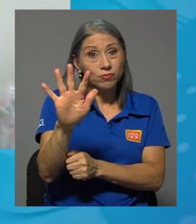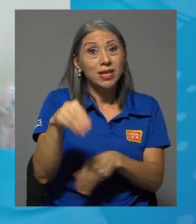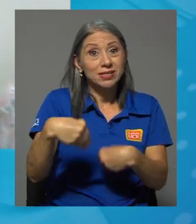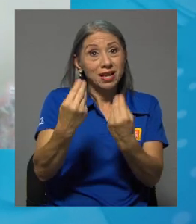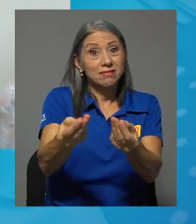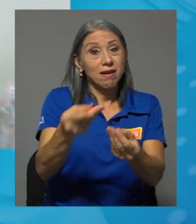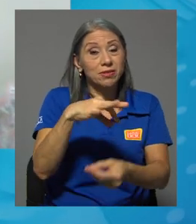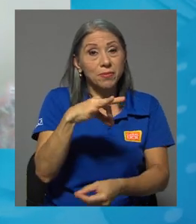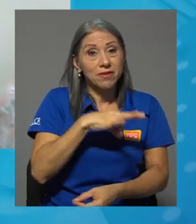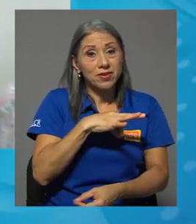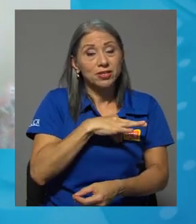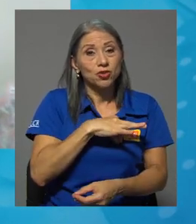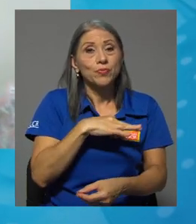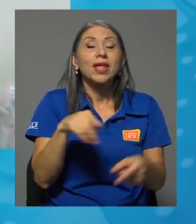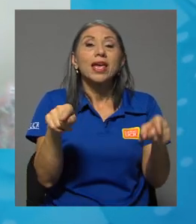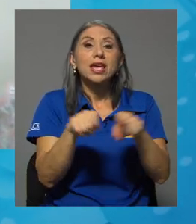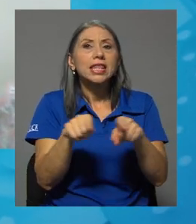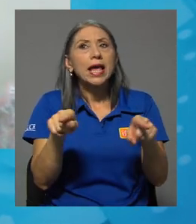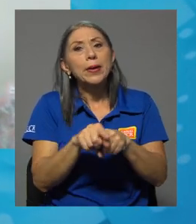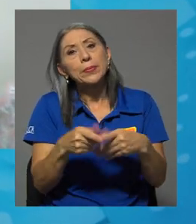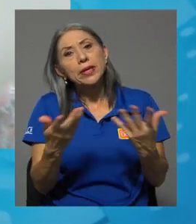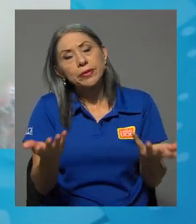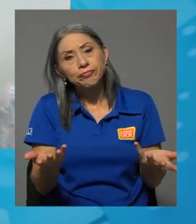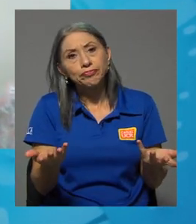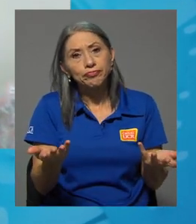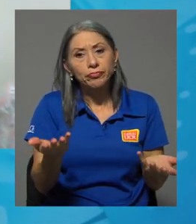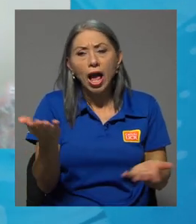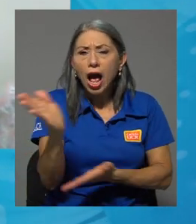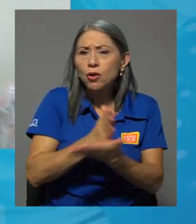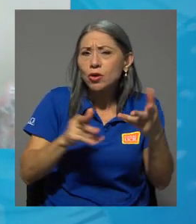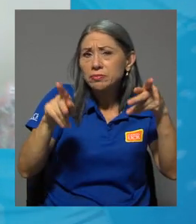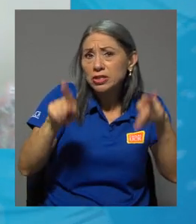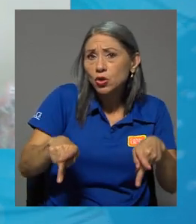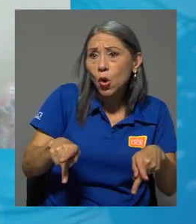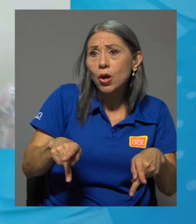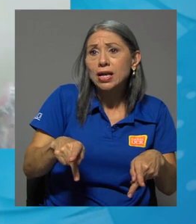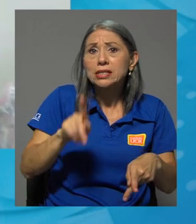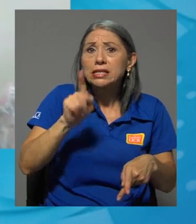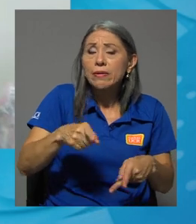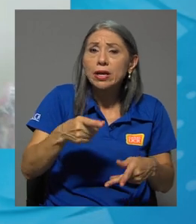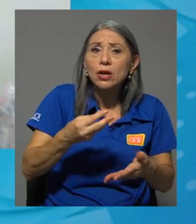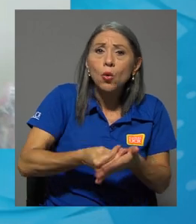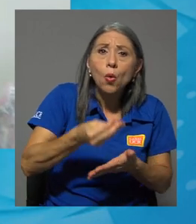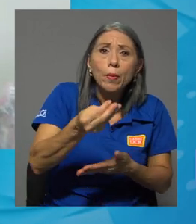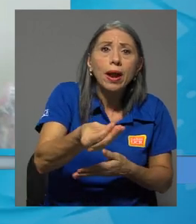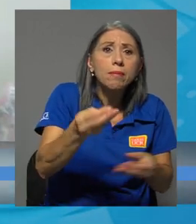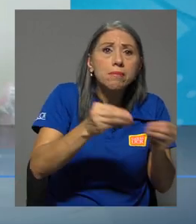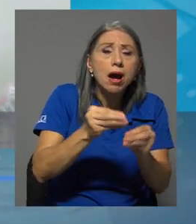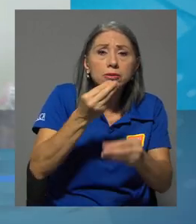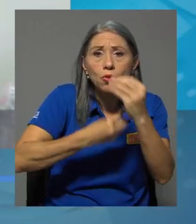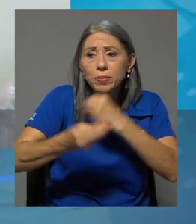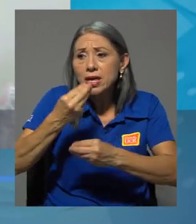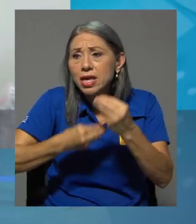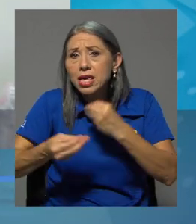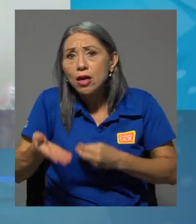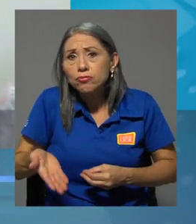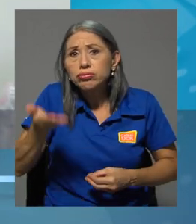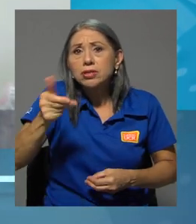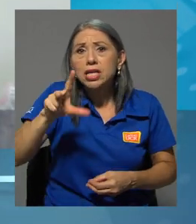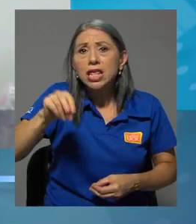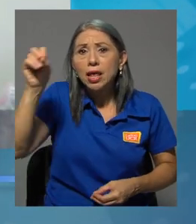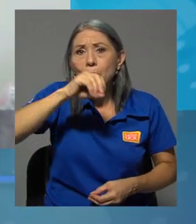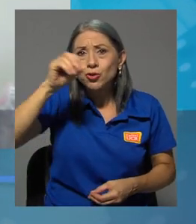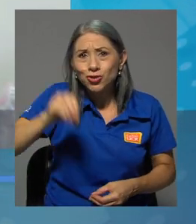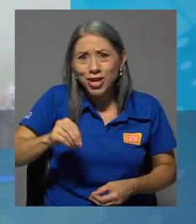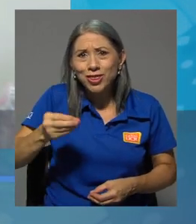si les viene este beneficio, así como los aumentos, digamos, en lo que corresponde al monto de alimentación en un 30 por ciento y un 15 por